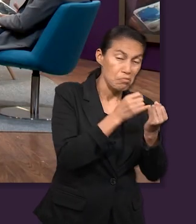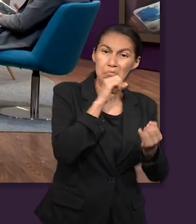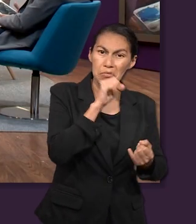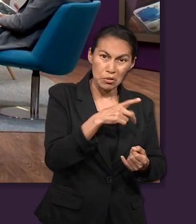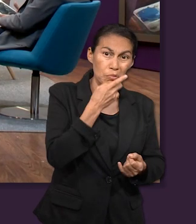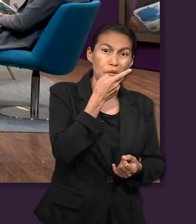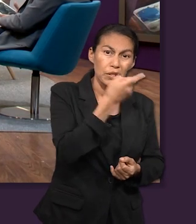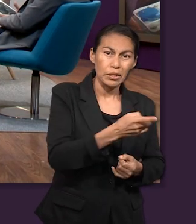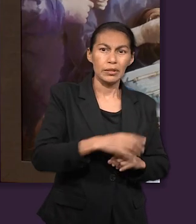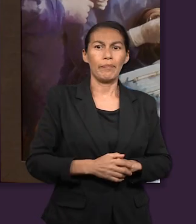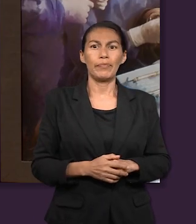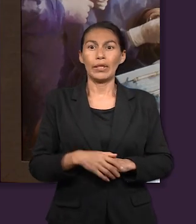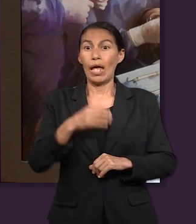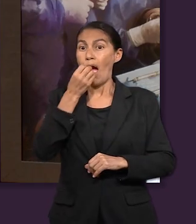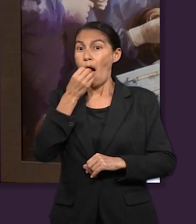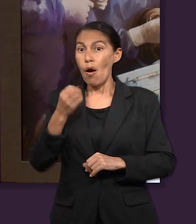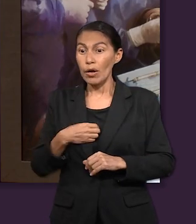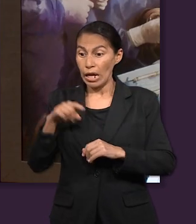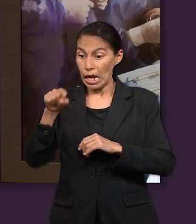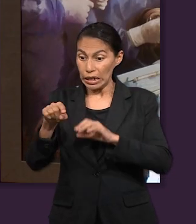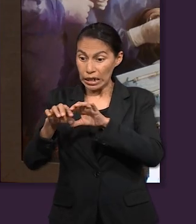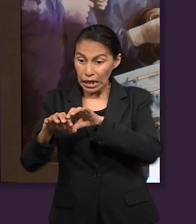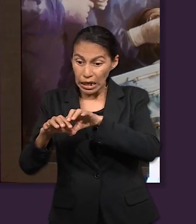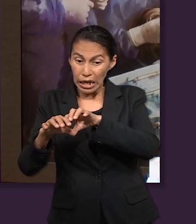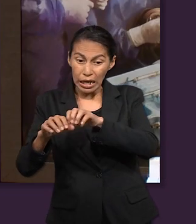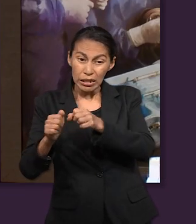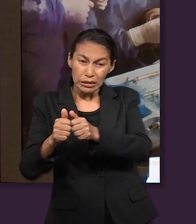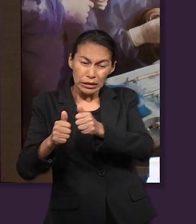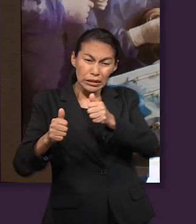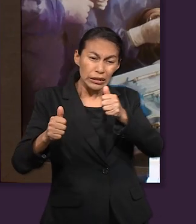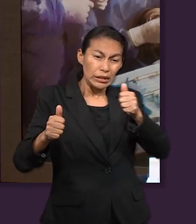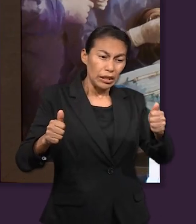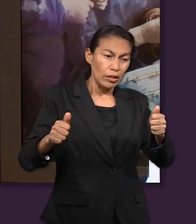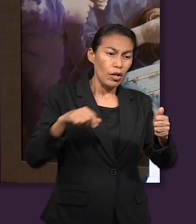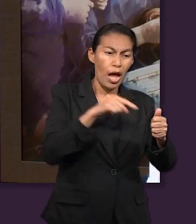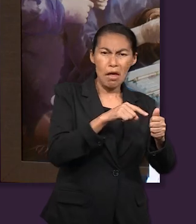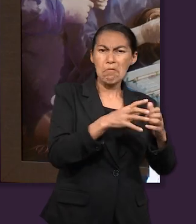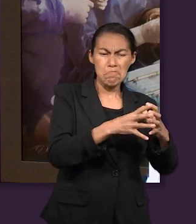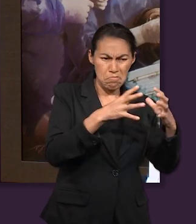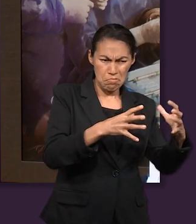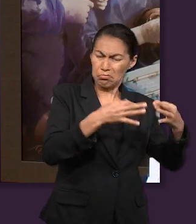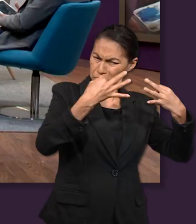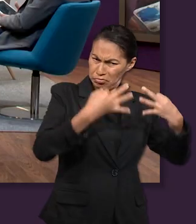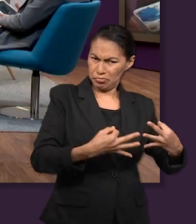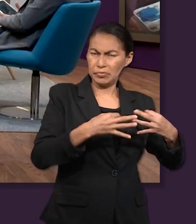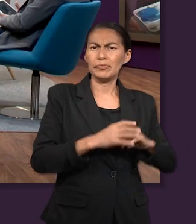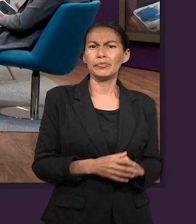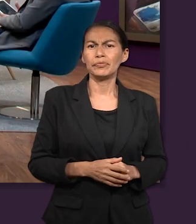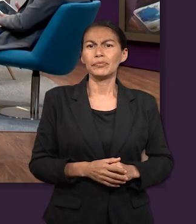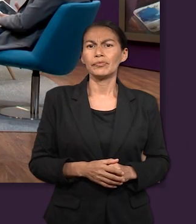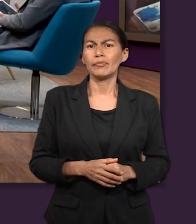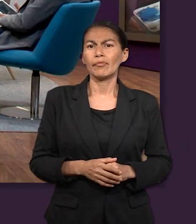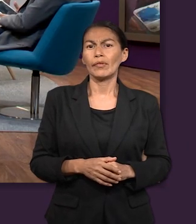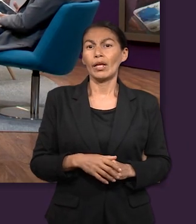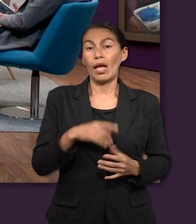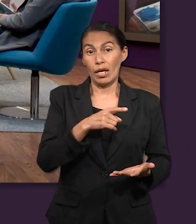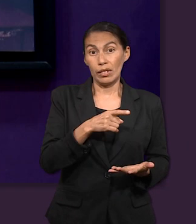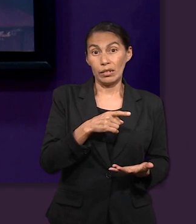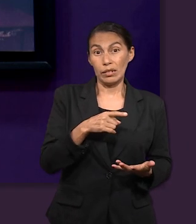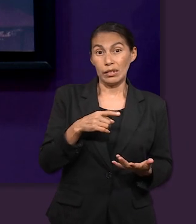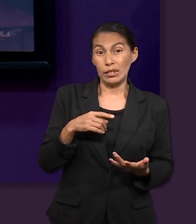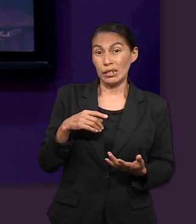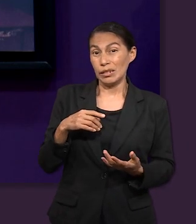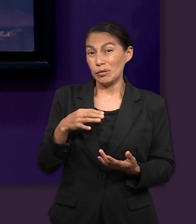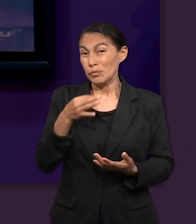reitera a Jacob, que aún lejos de la tierra prometida, él va a ser de él una gran nación. Y también, ¿no? La seguridad, porque